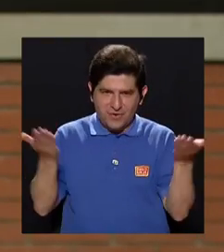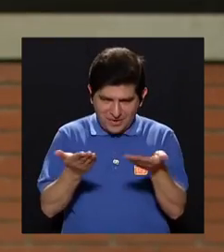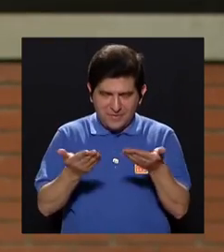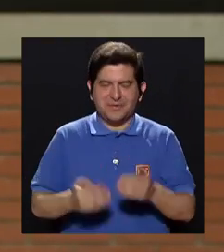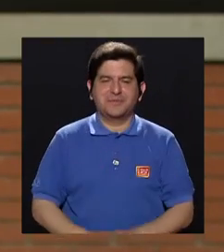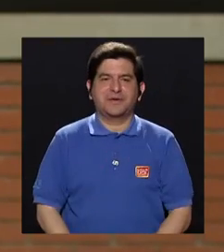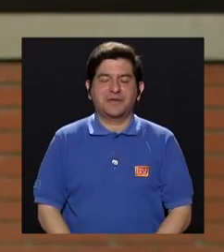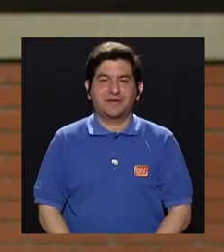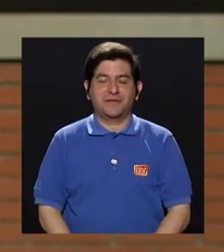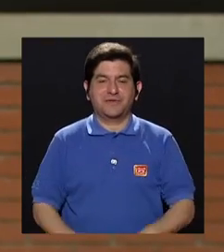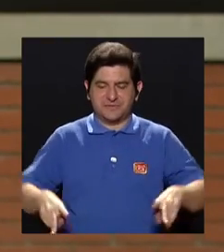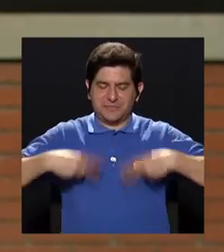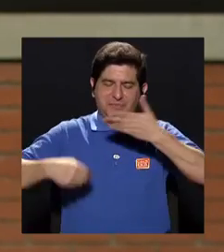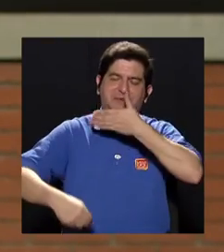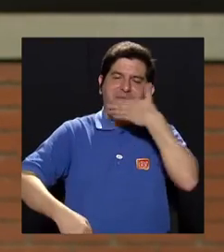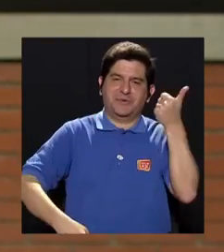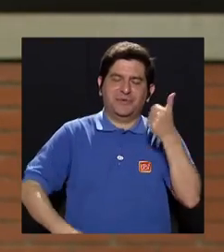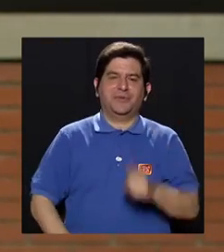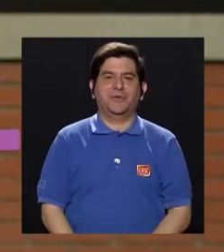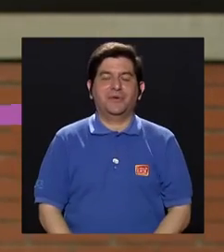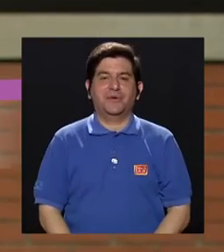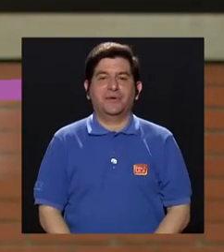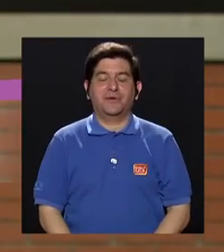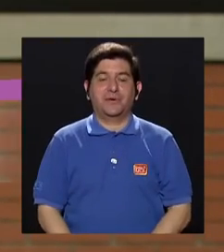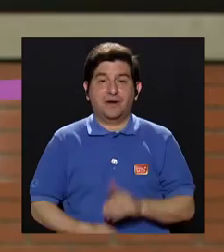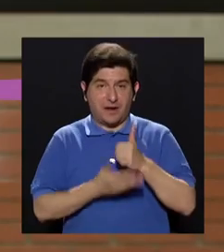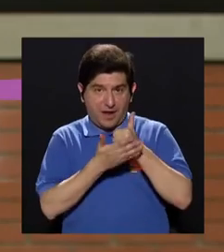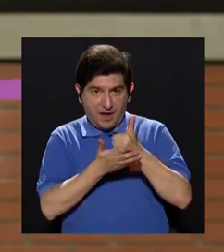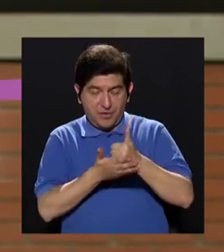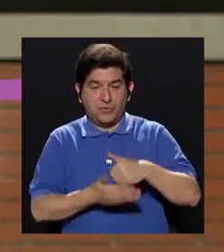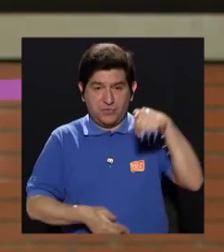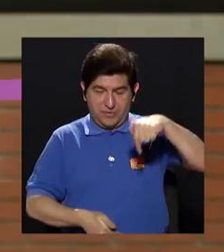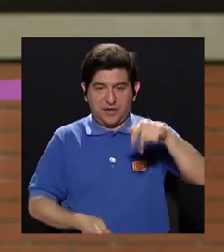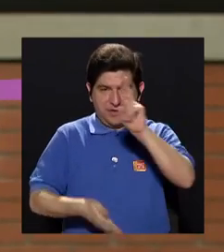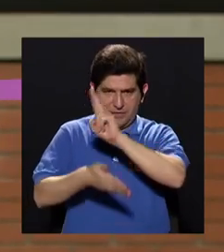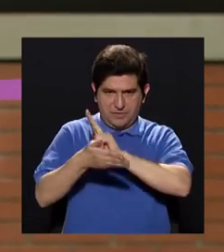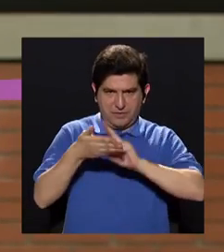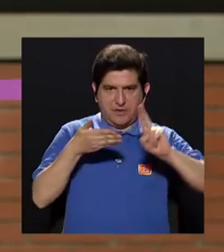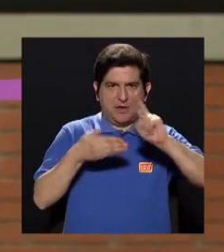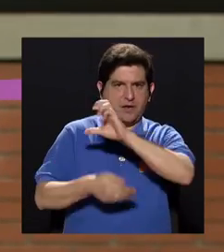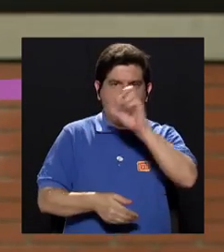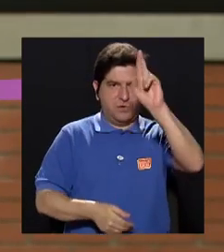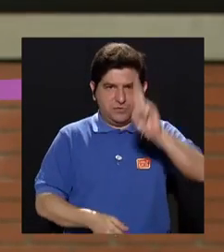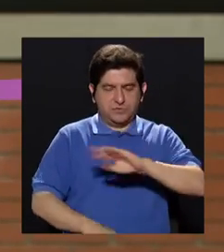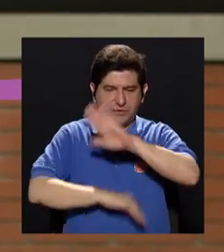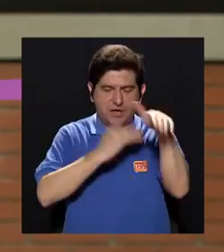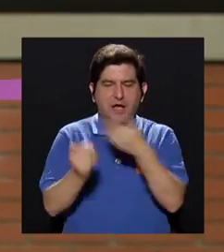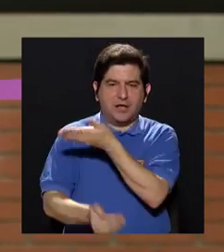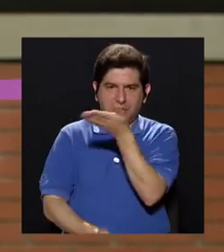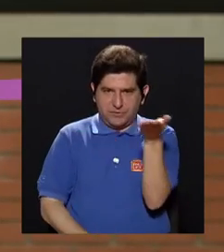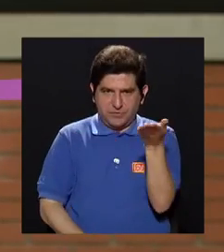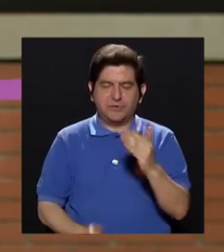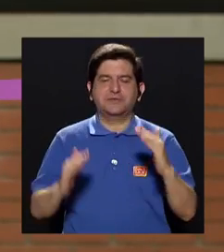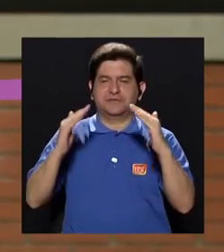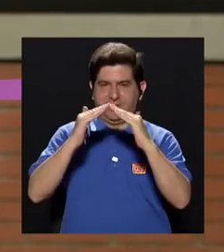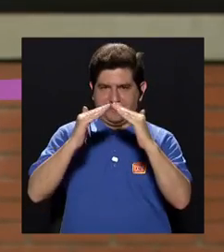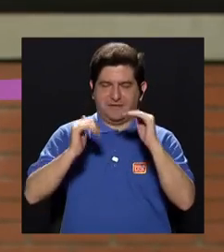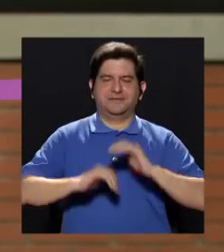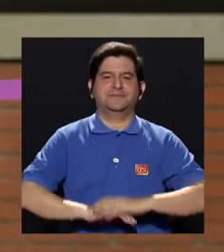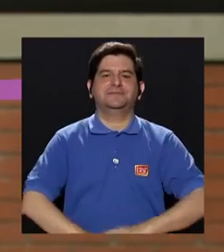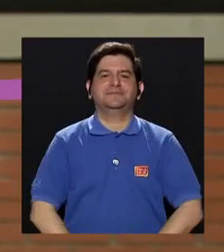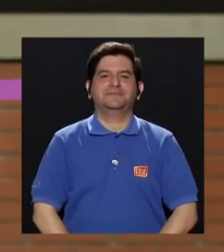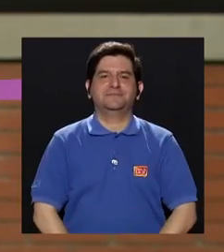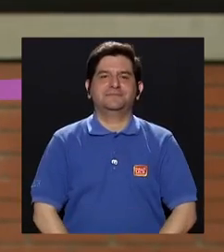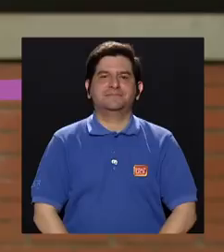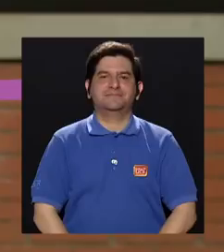Hola, bienvenidos a Bienvenidas a Vivir Mejor, un aporte más de la Universidad de Costa Rica para todos ustedes